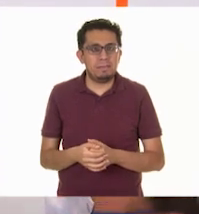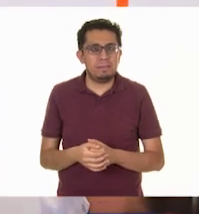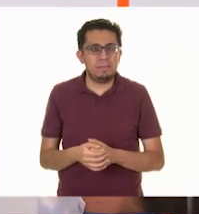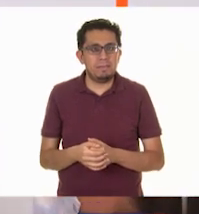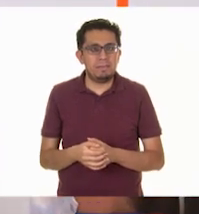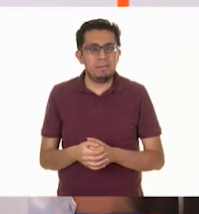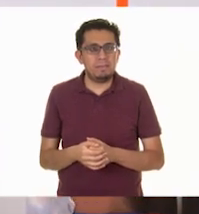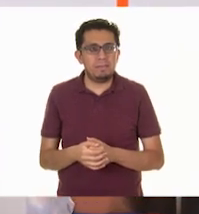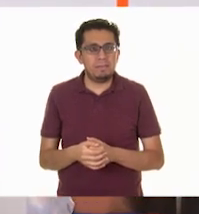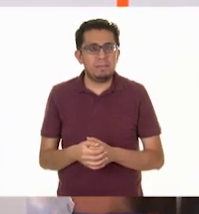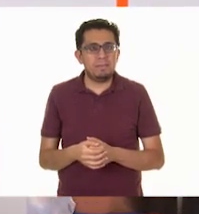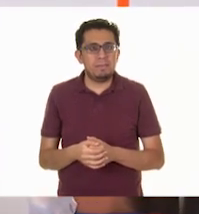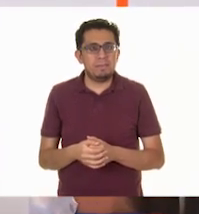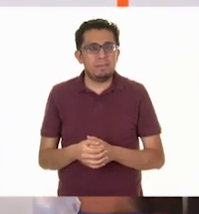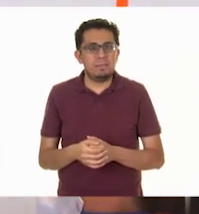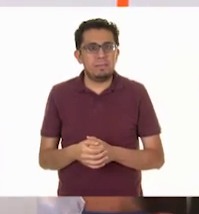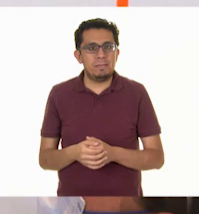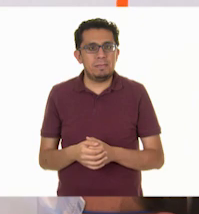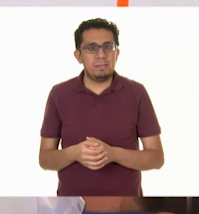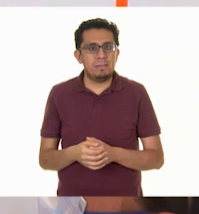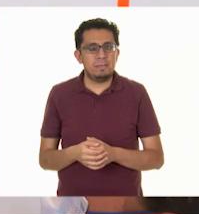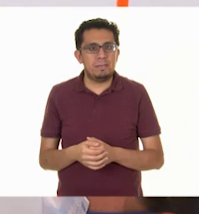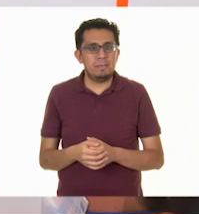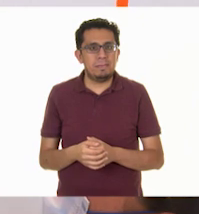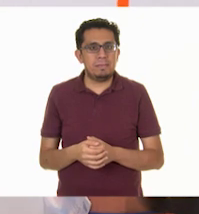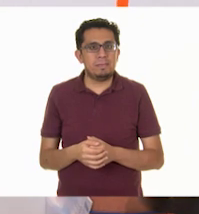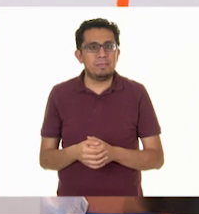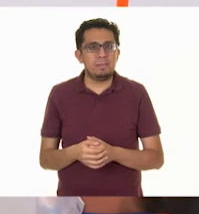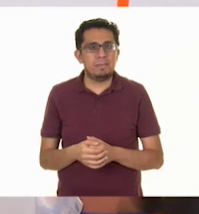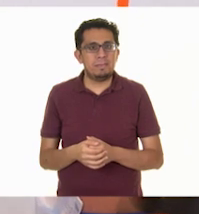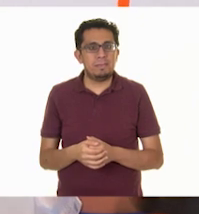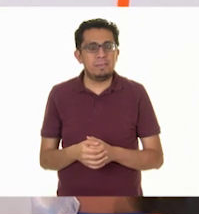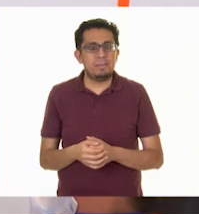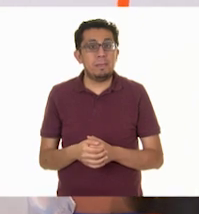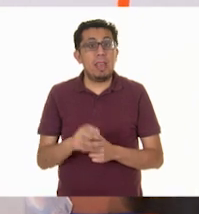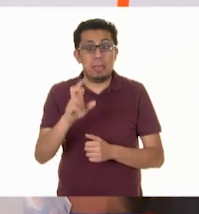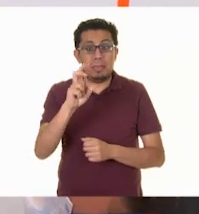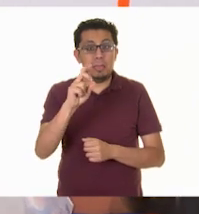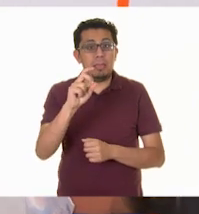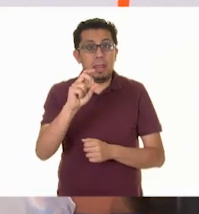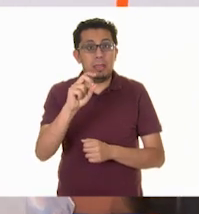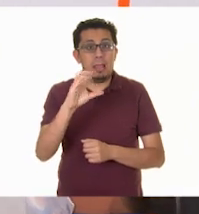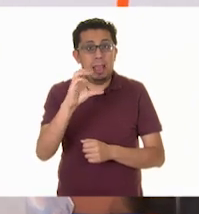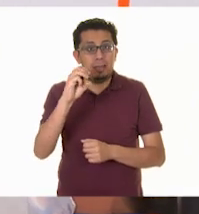Moceta de 30 centímetros.